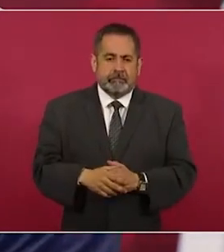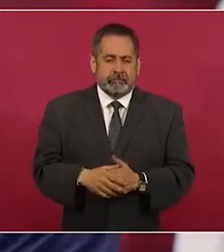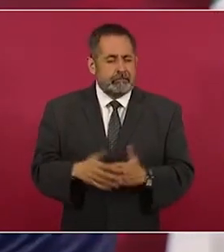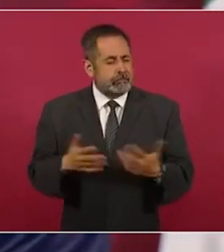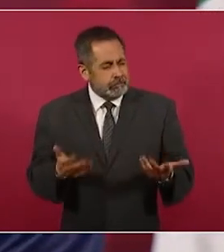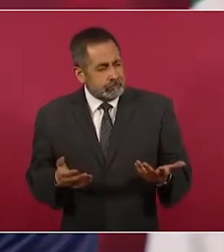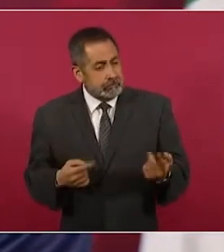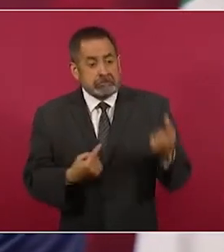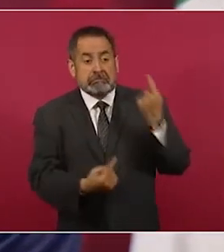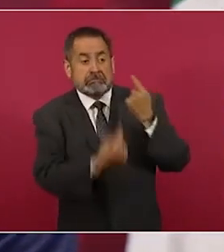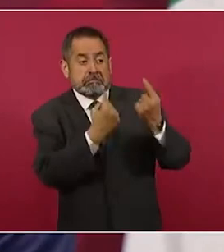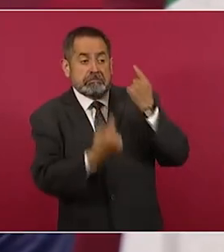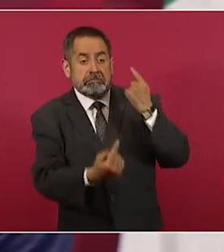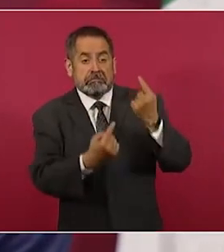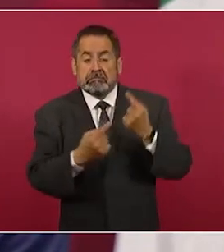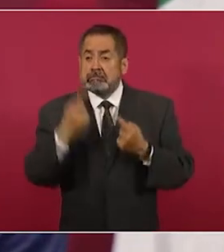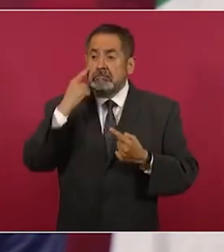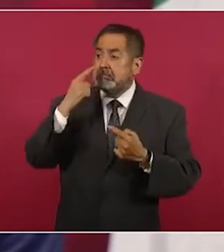democracia.